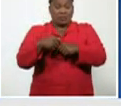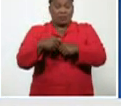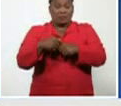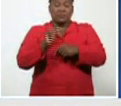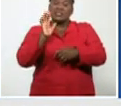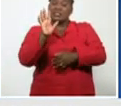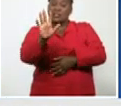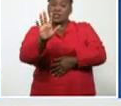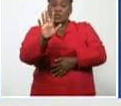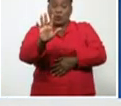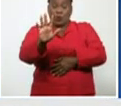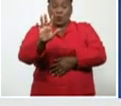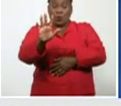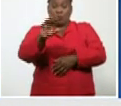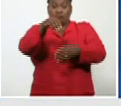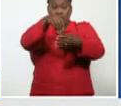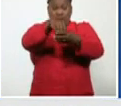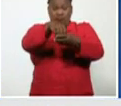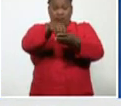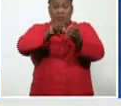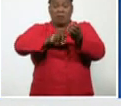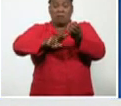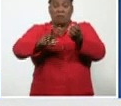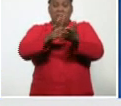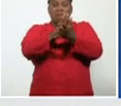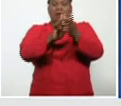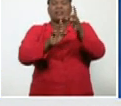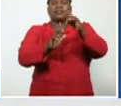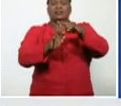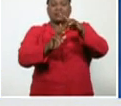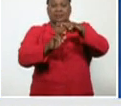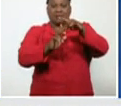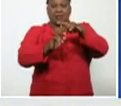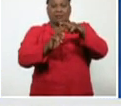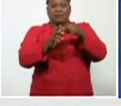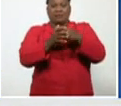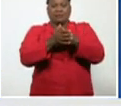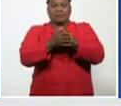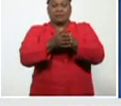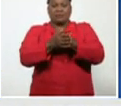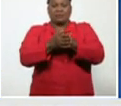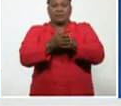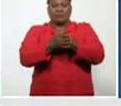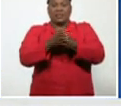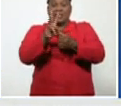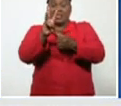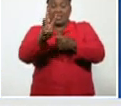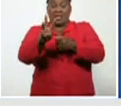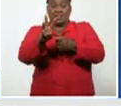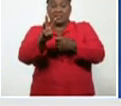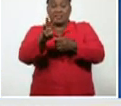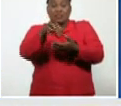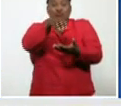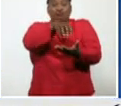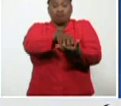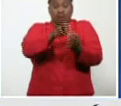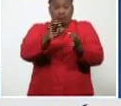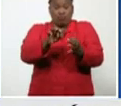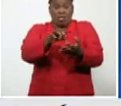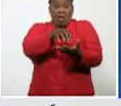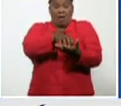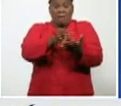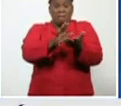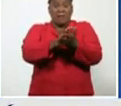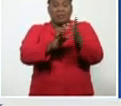pues, pertenecen a la provincia de Matanzas. En este caso, tres son de la ciudad de Matanzas, o del municipio de